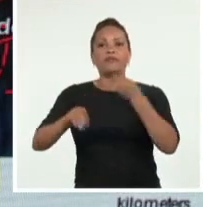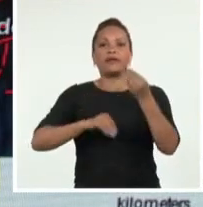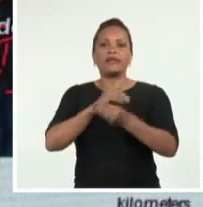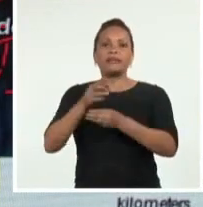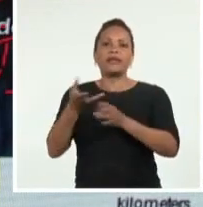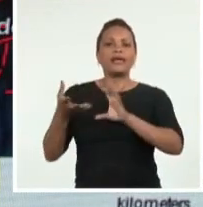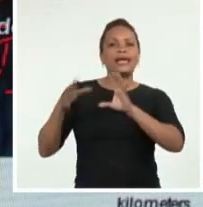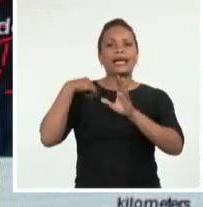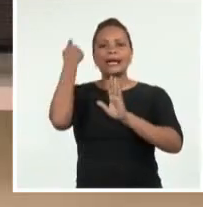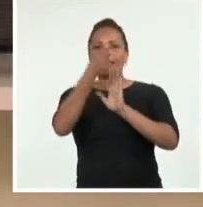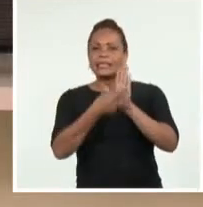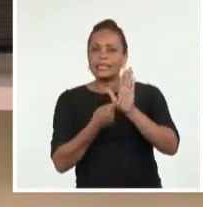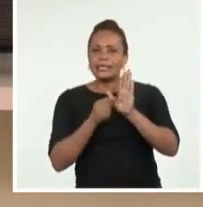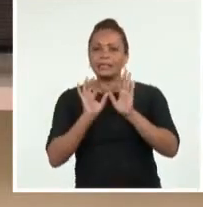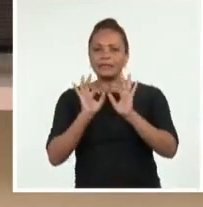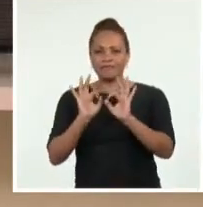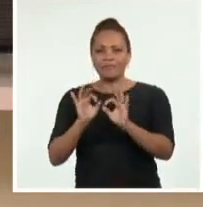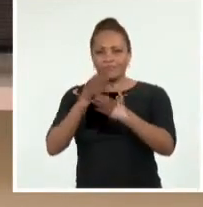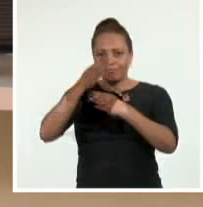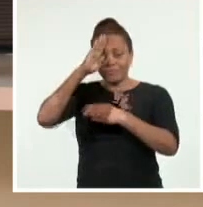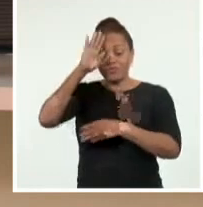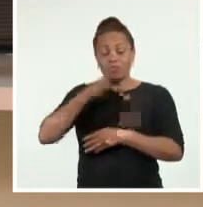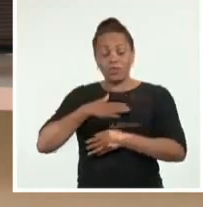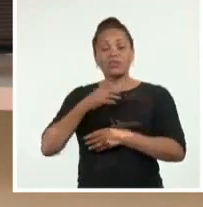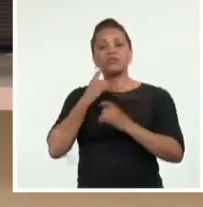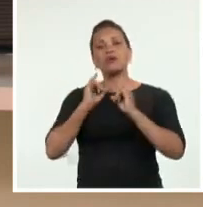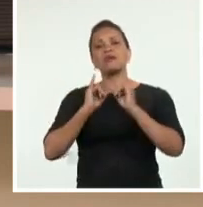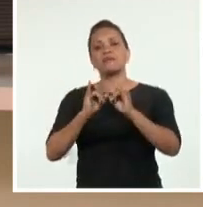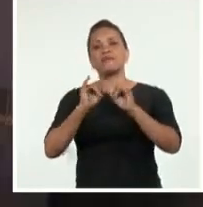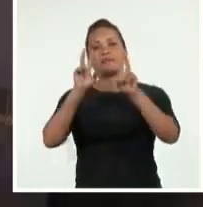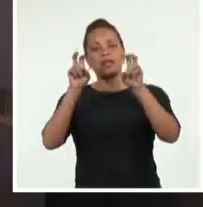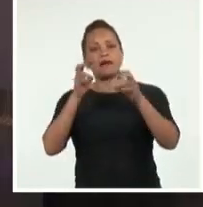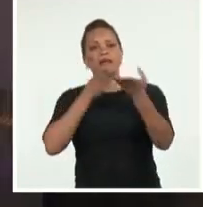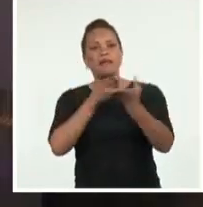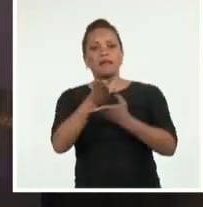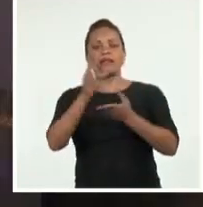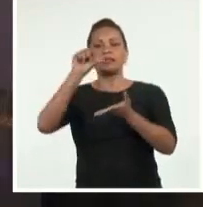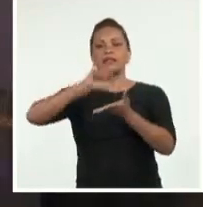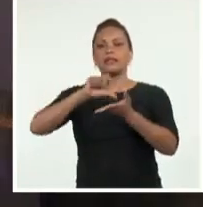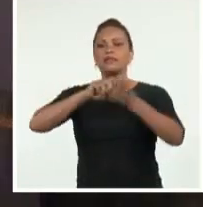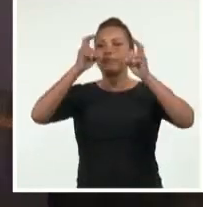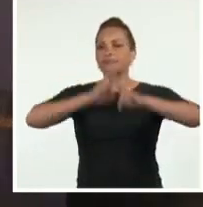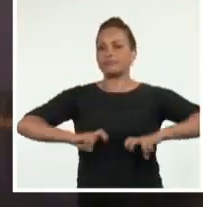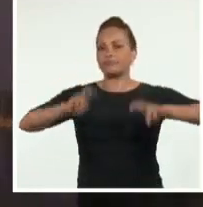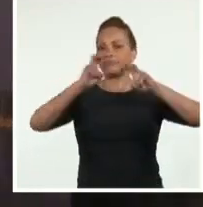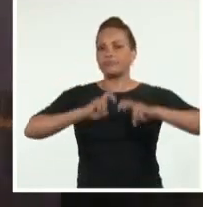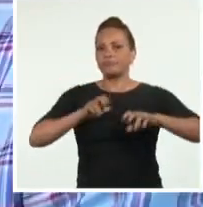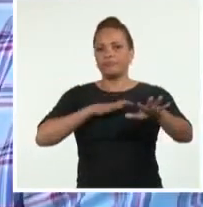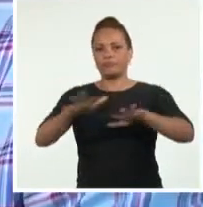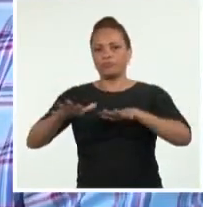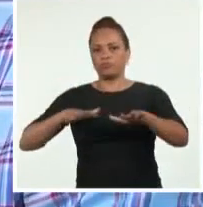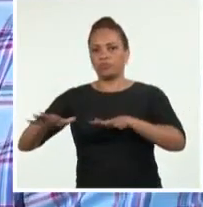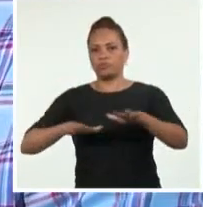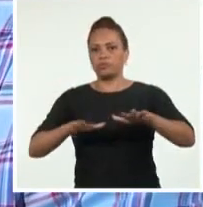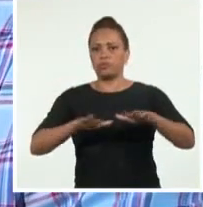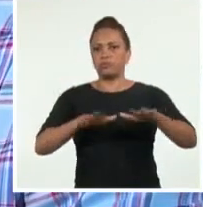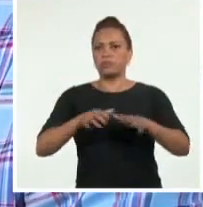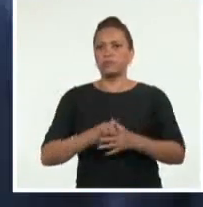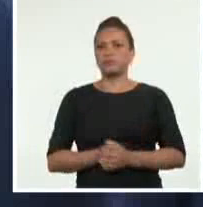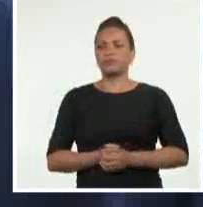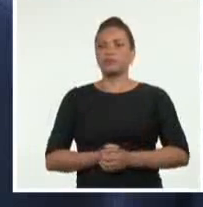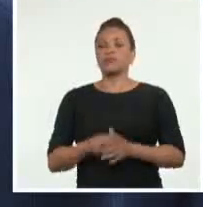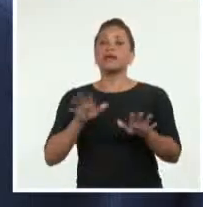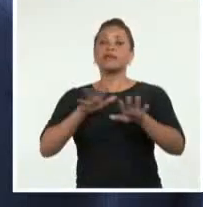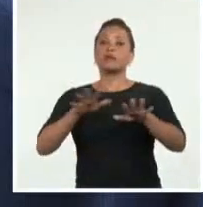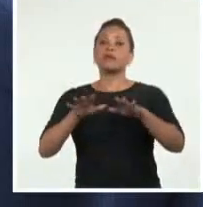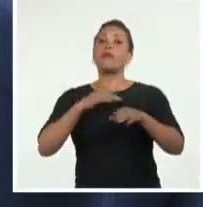presentan sus edificaciones han sido temas en los que trabaja el Centro Nacional de Investigaciones Sismológicas. Los terremotos son